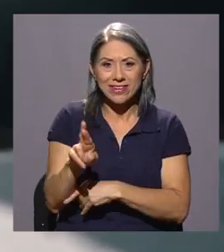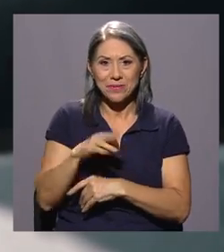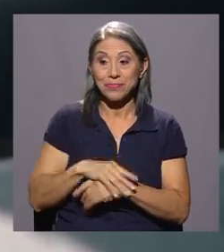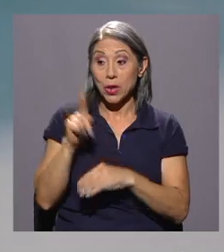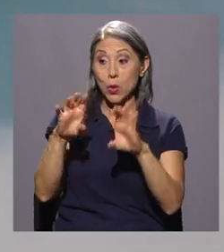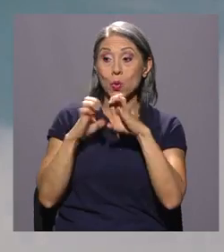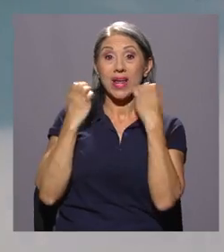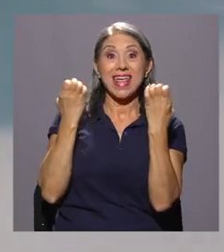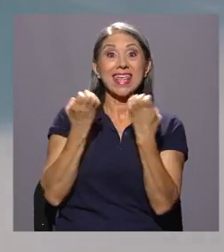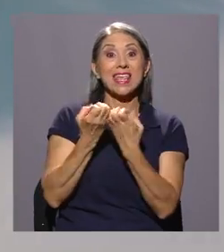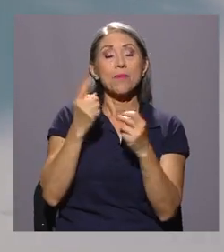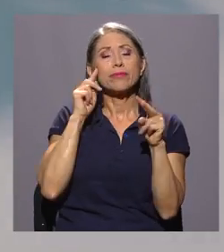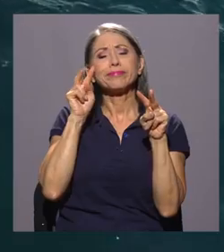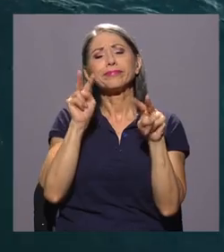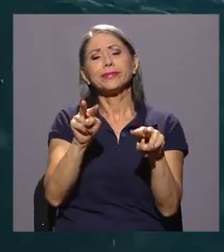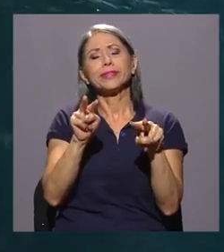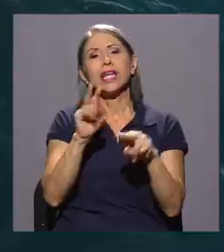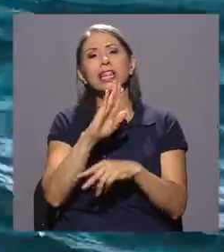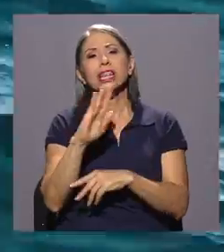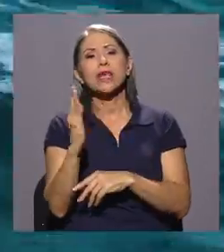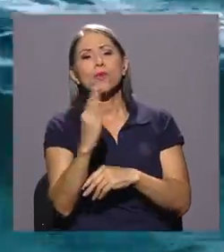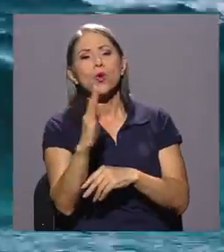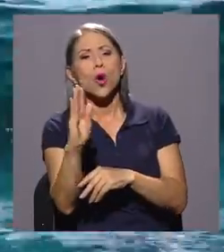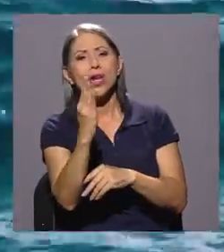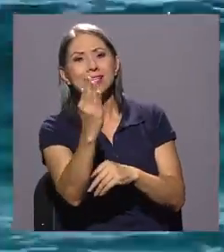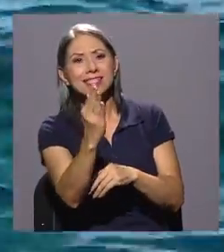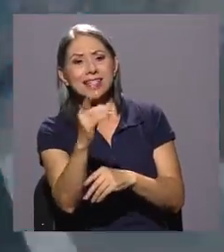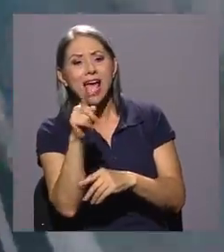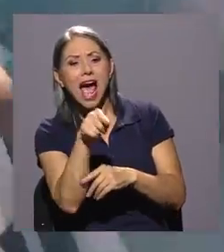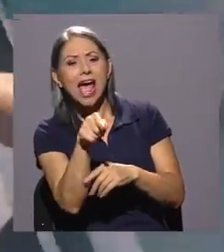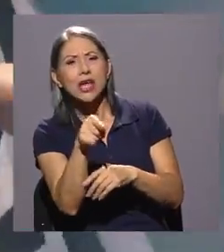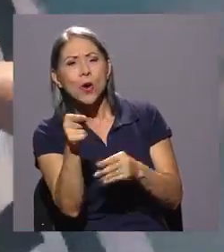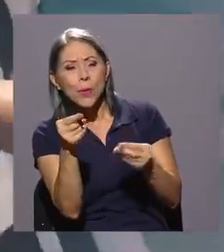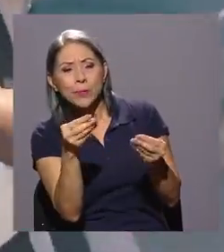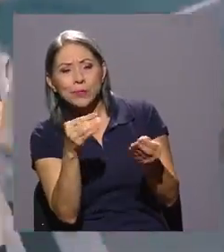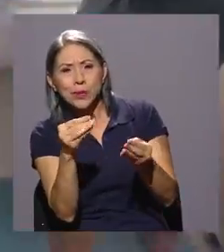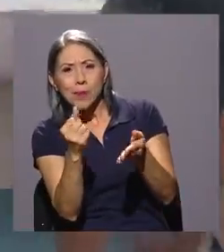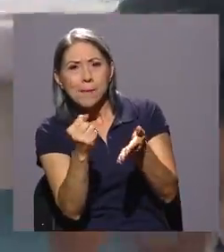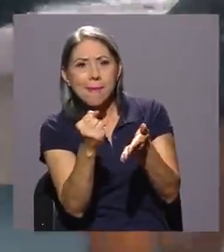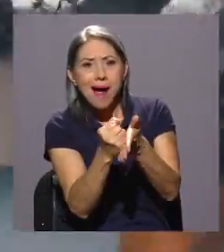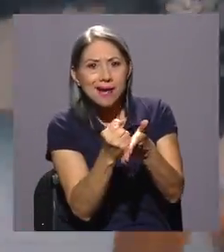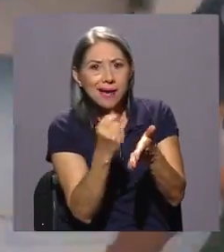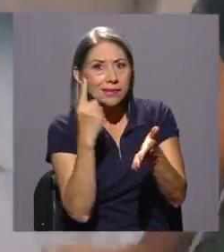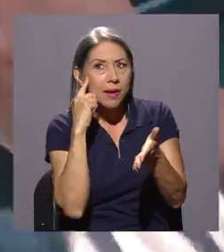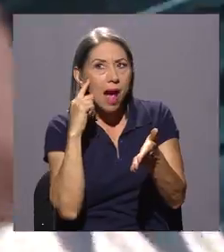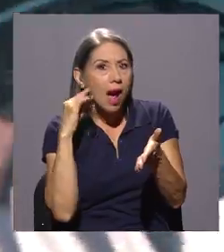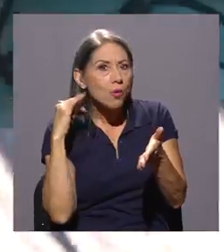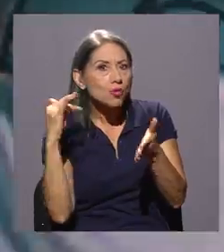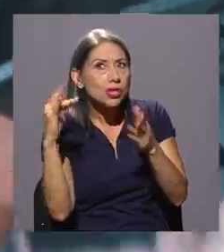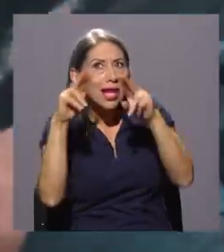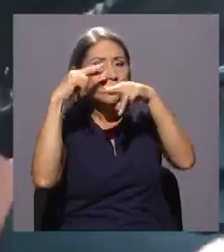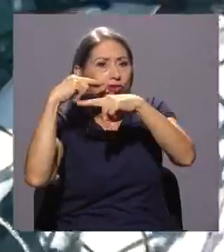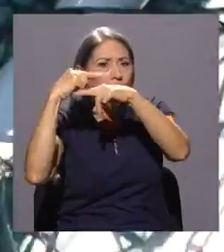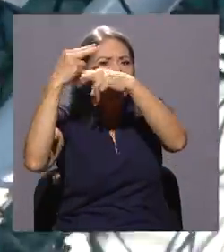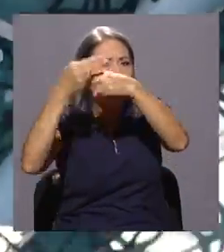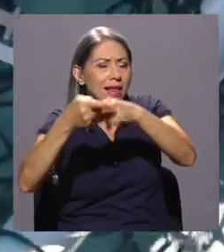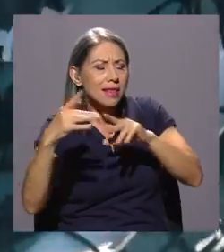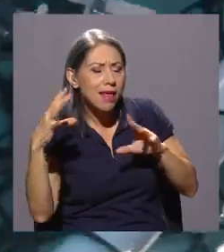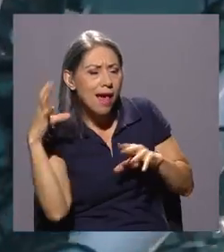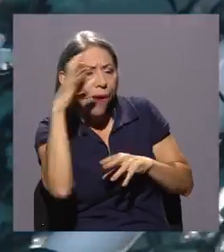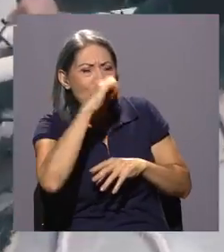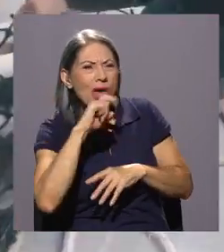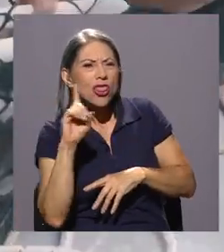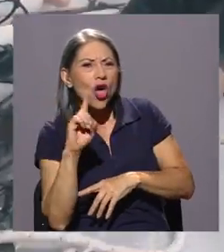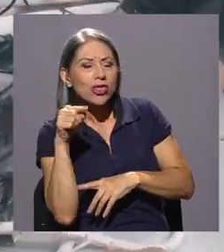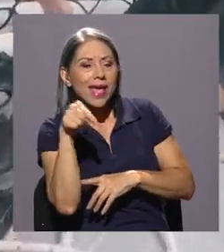implica que los pescan, los llevan a la superficie y les ponen marcas, no sé si serán acústicas o satelitales, pero son el